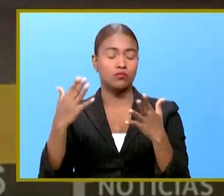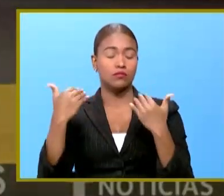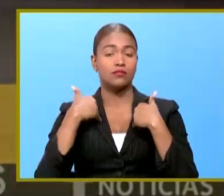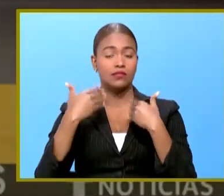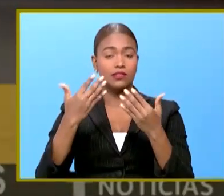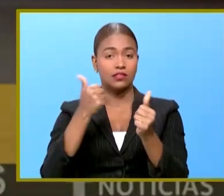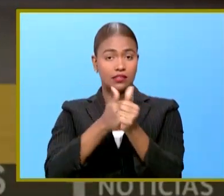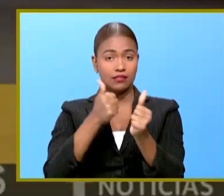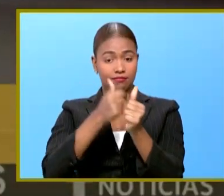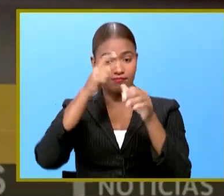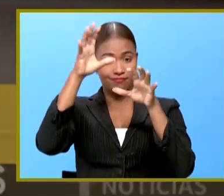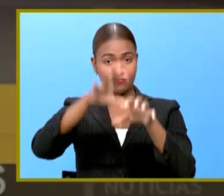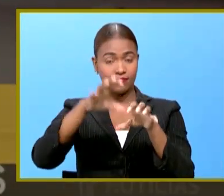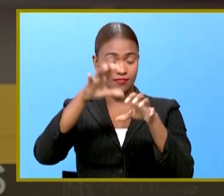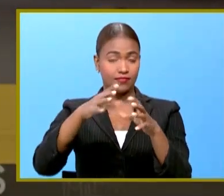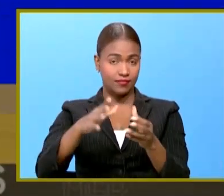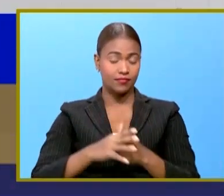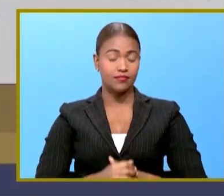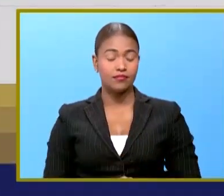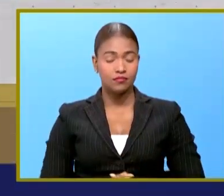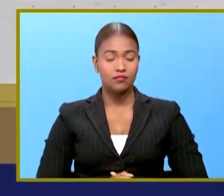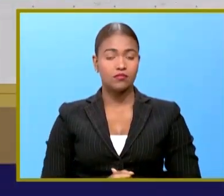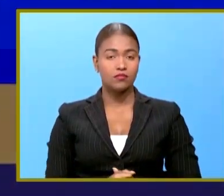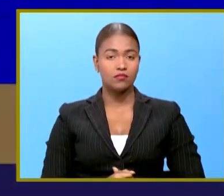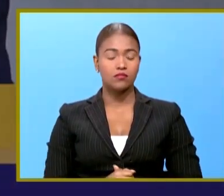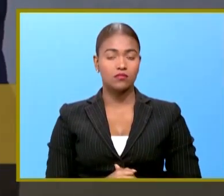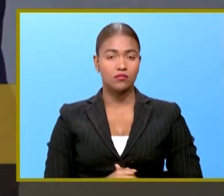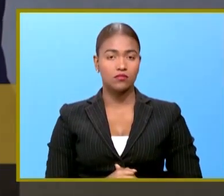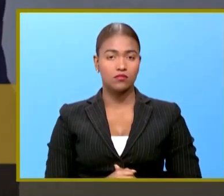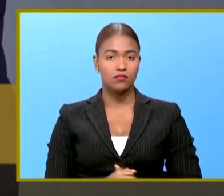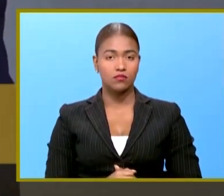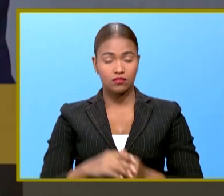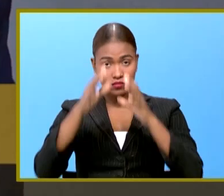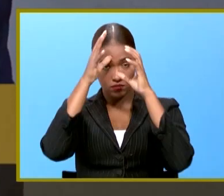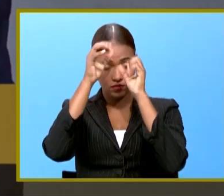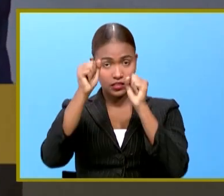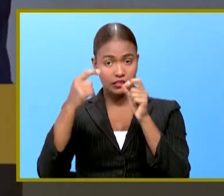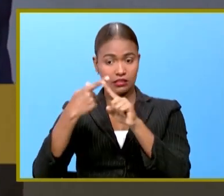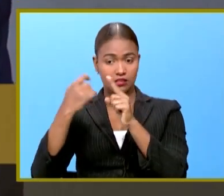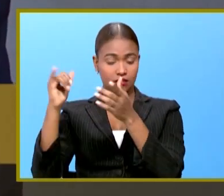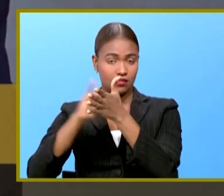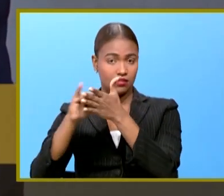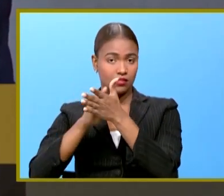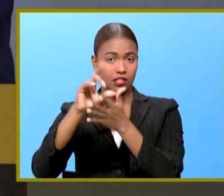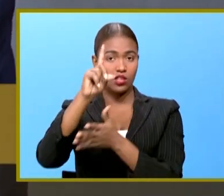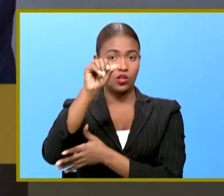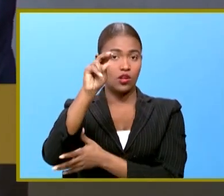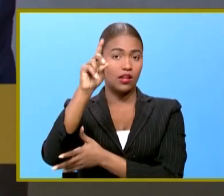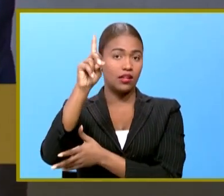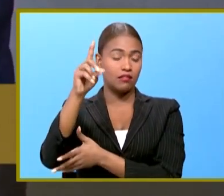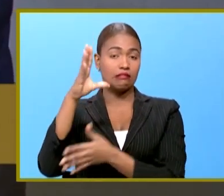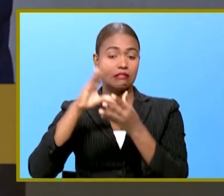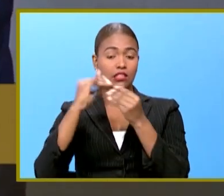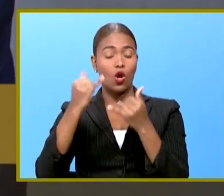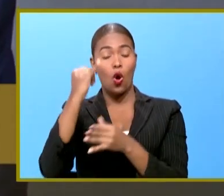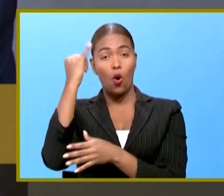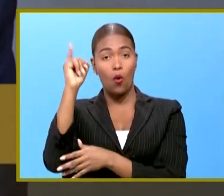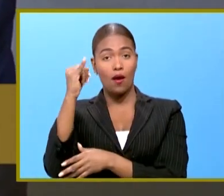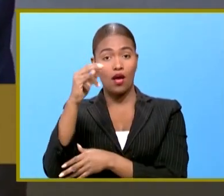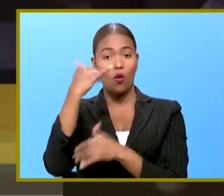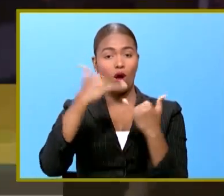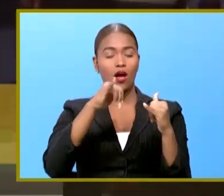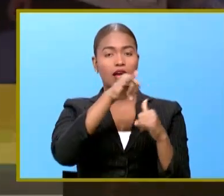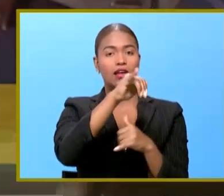al degradarse en una tormenta tropical El presidente de Estados Unidos Donald Trump opinó este jueves que la